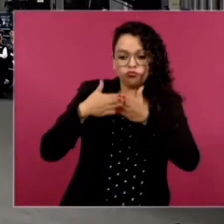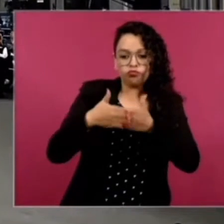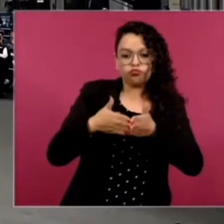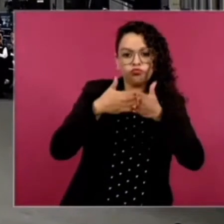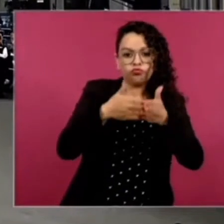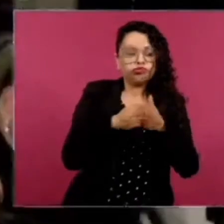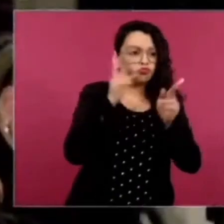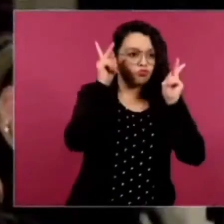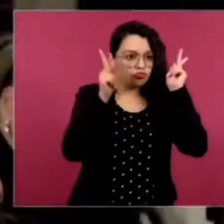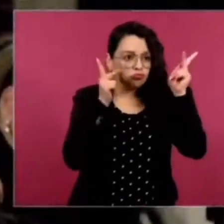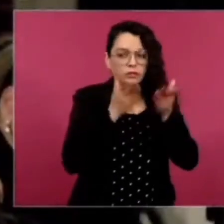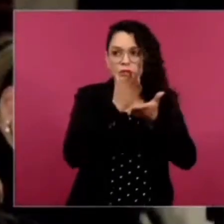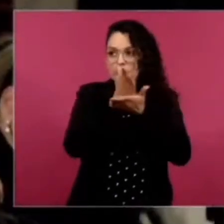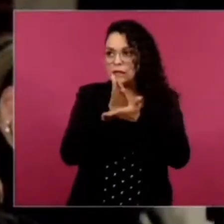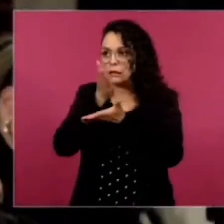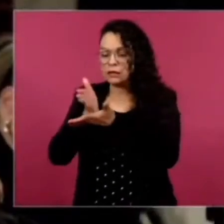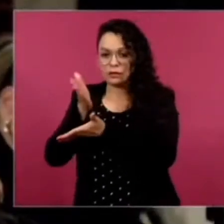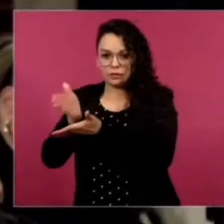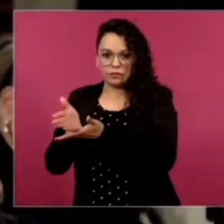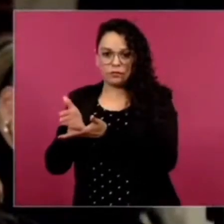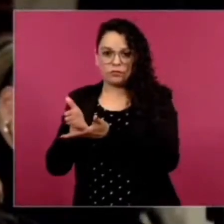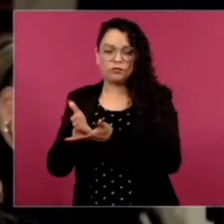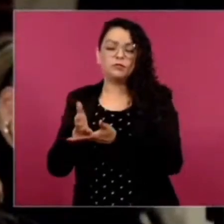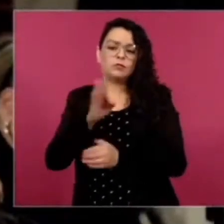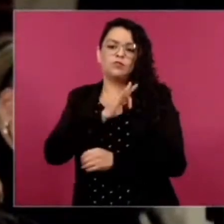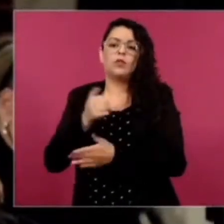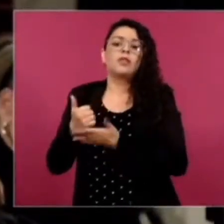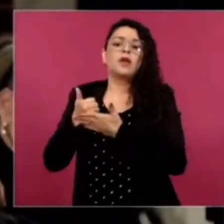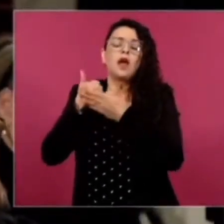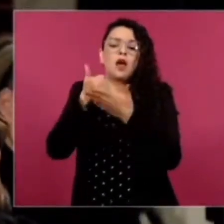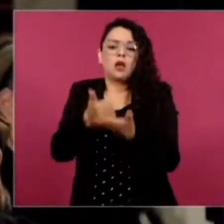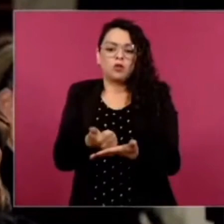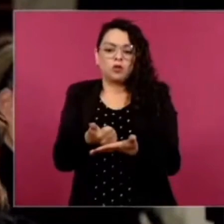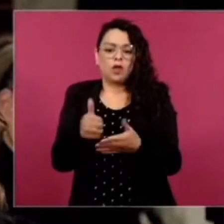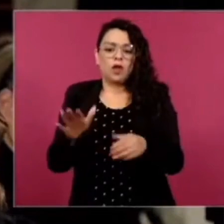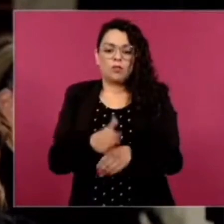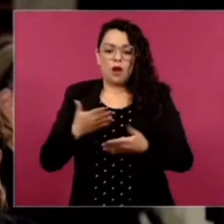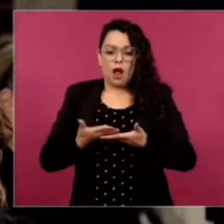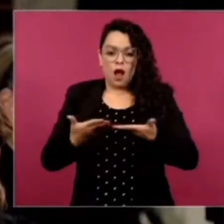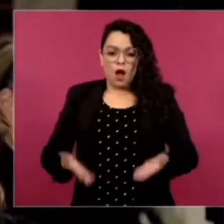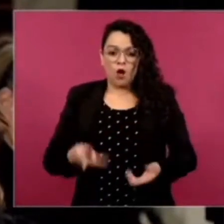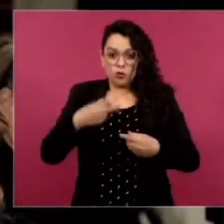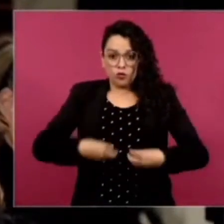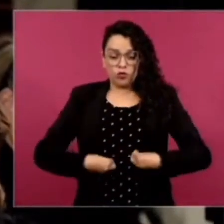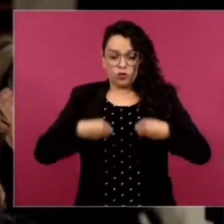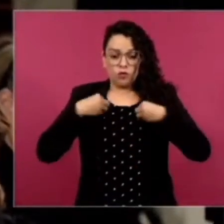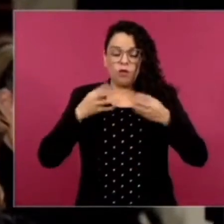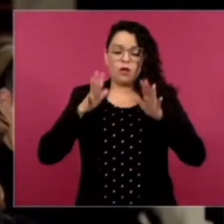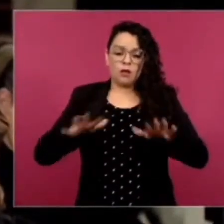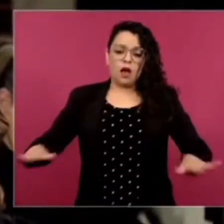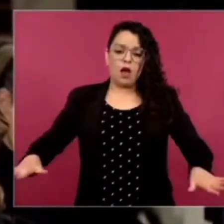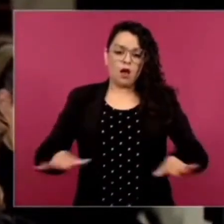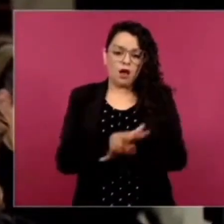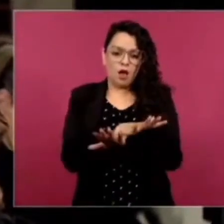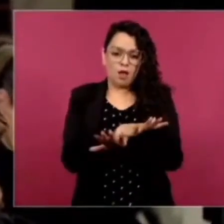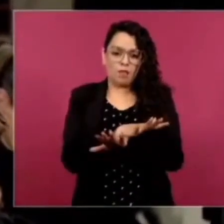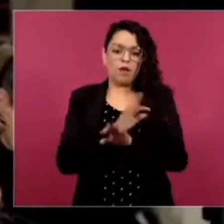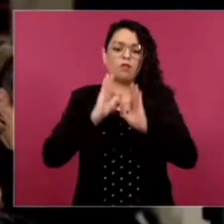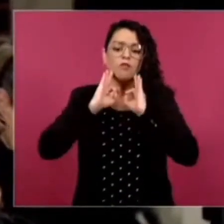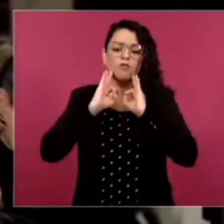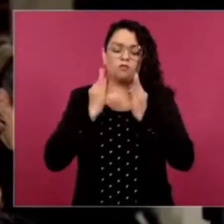para brindarles una manera de subsistencia que hoy ha cambiado su forma de vida, que antes la tenían y que hoy no la tienen.